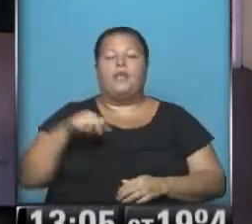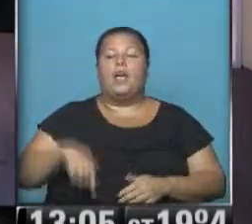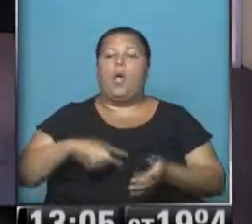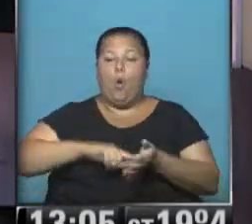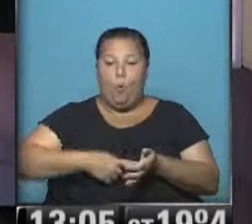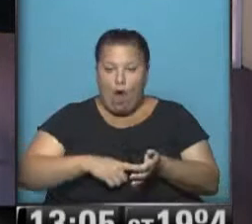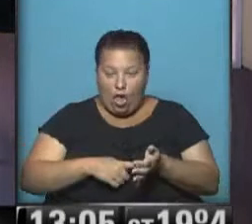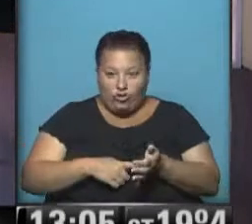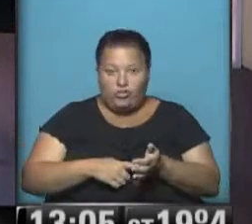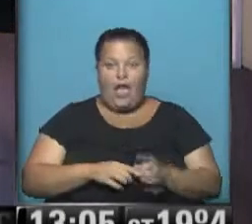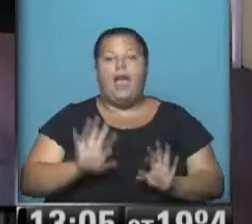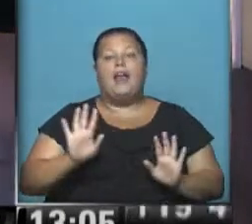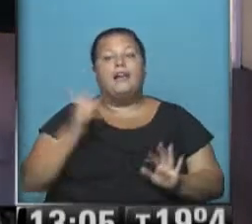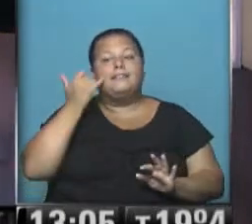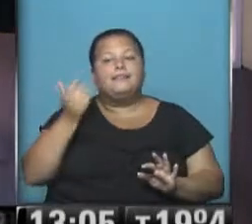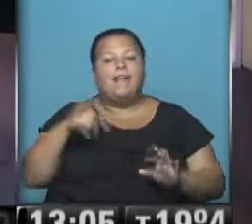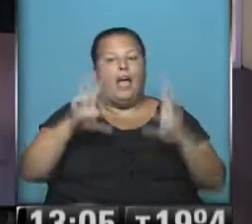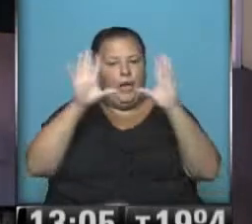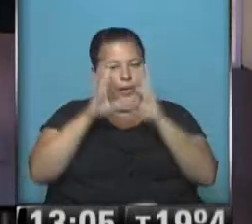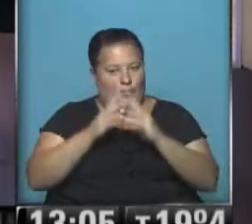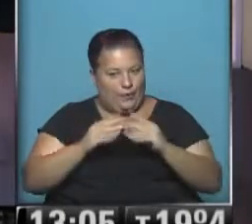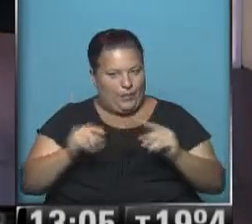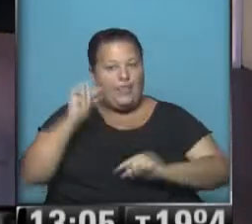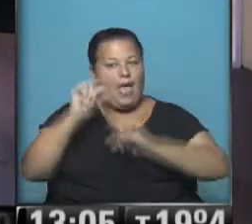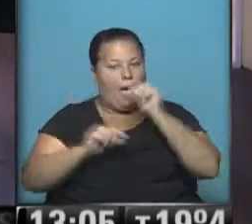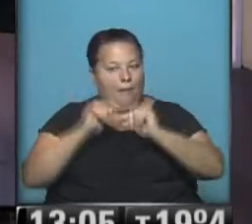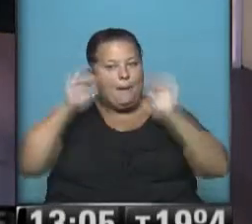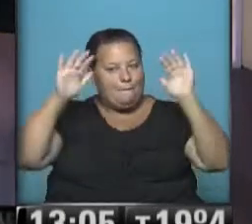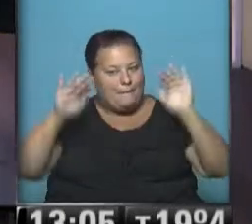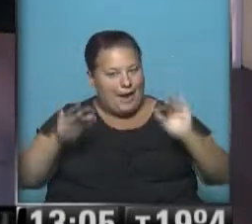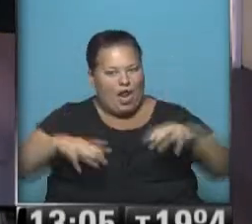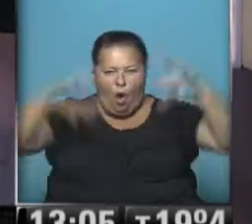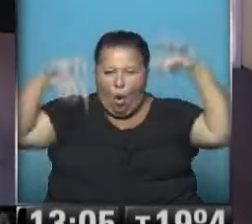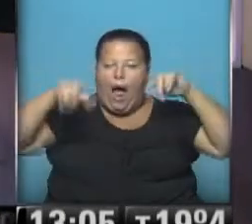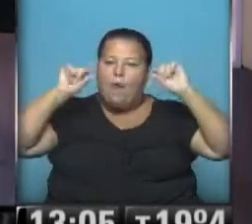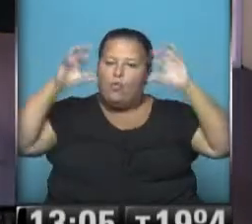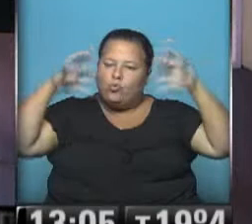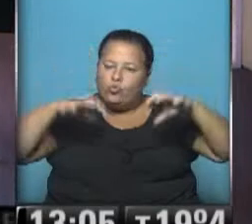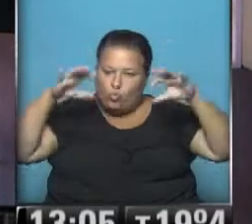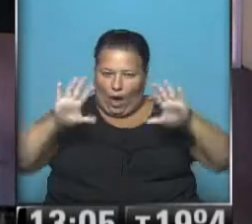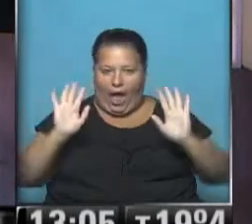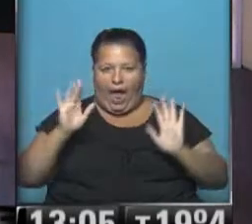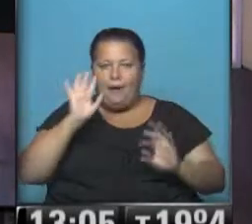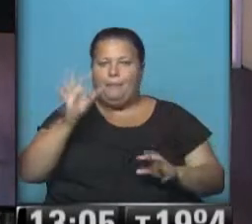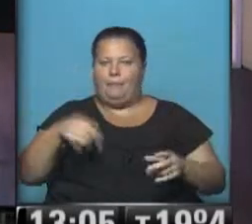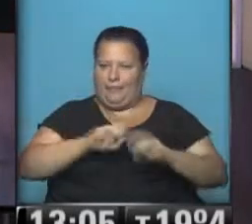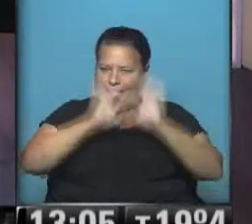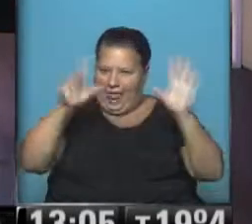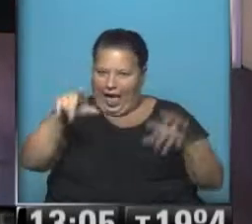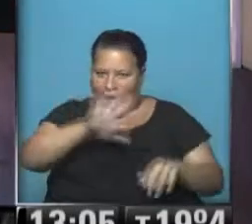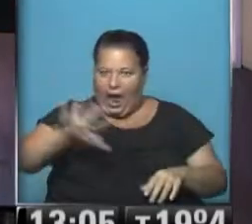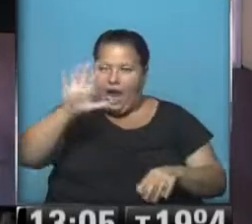Buenos Aires la tendencia ya es a disminuir la intensidad de la lluvia, está clarísima la situación.